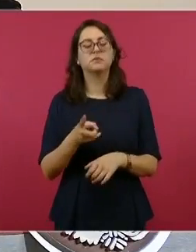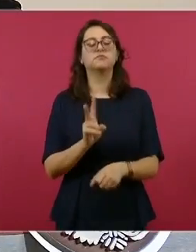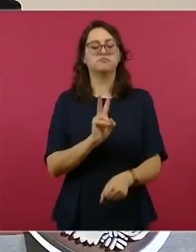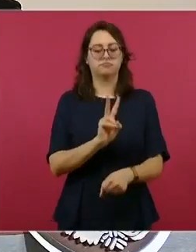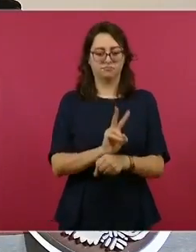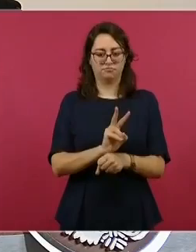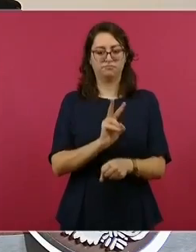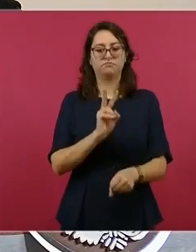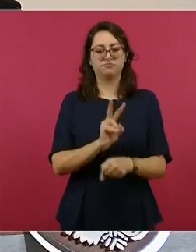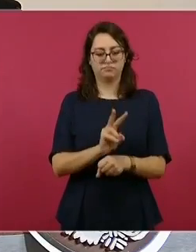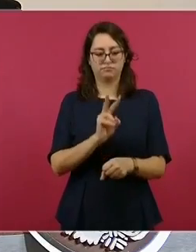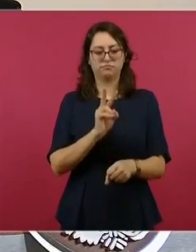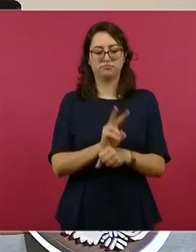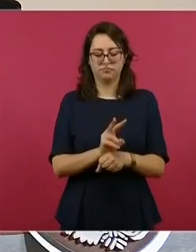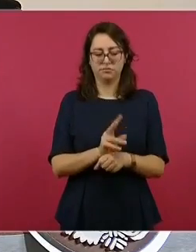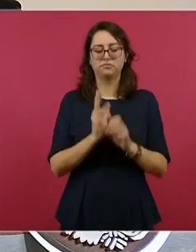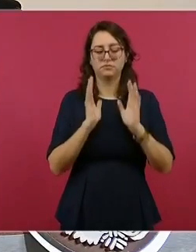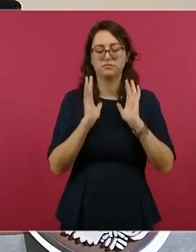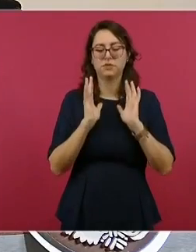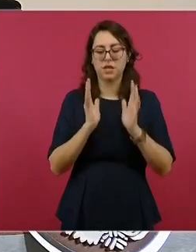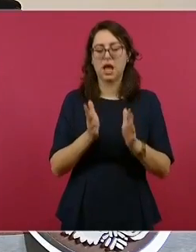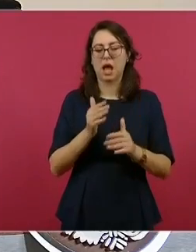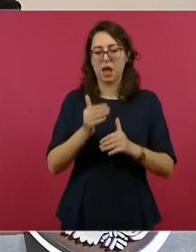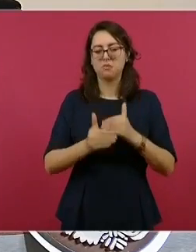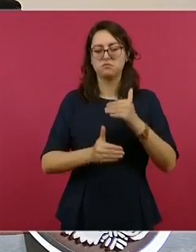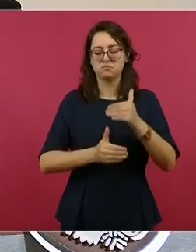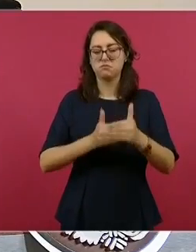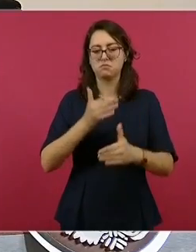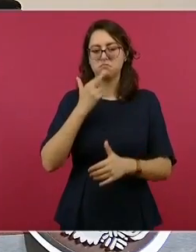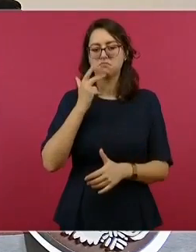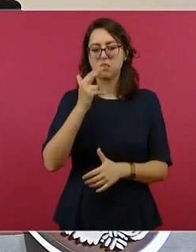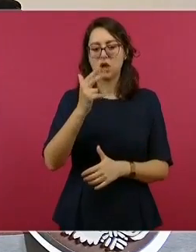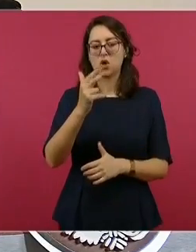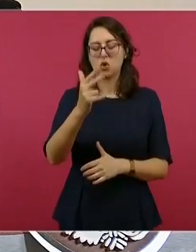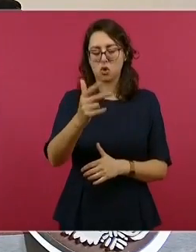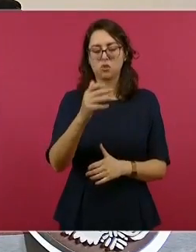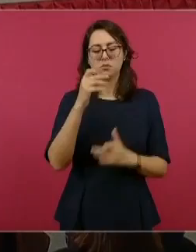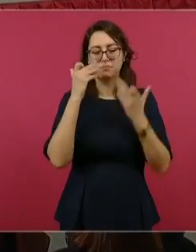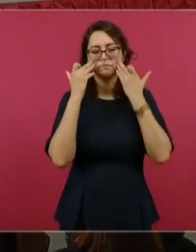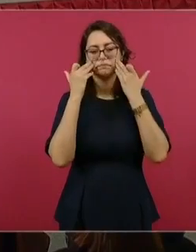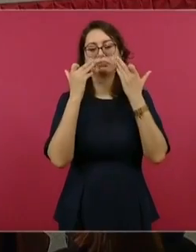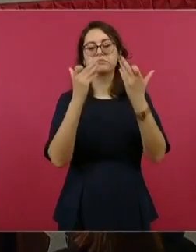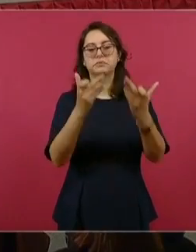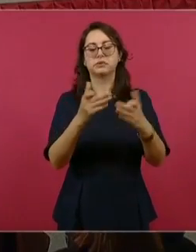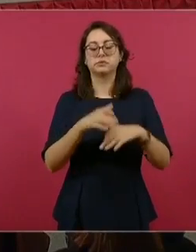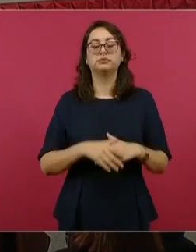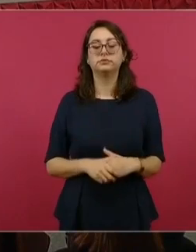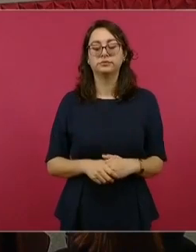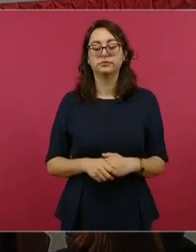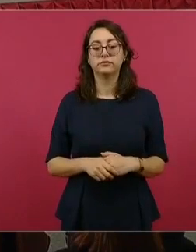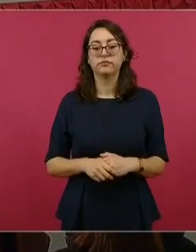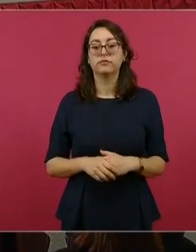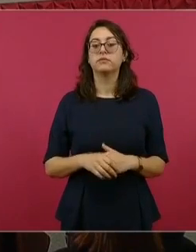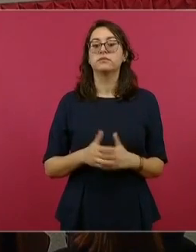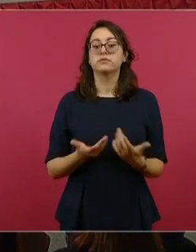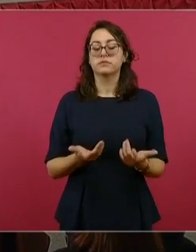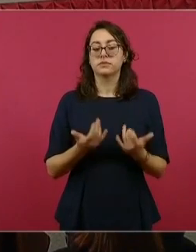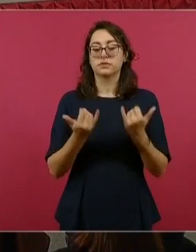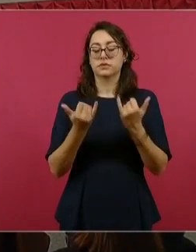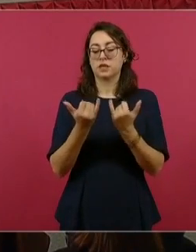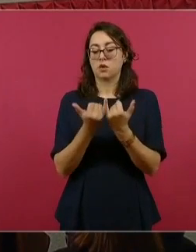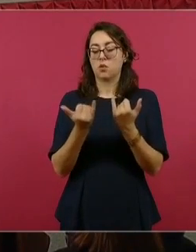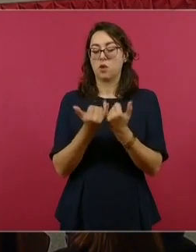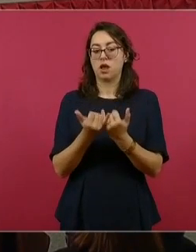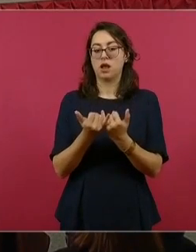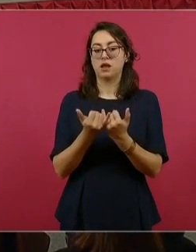notablemente su aseguramiento. También en este sentido, la Fiscalía General de la República